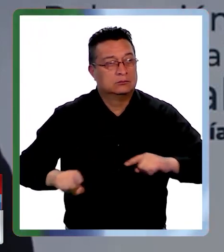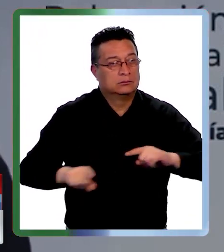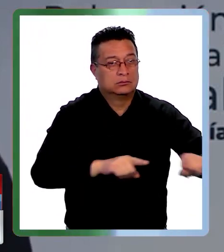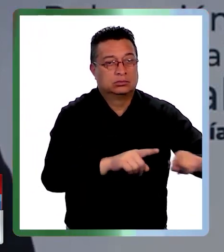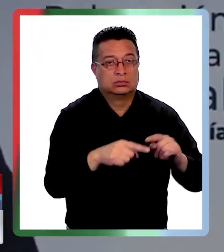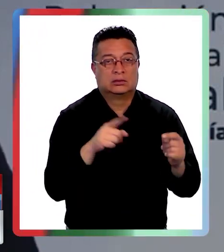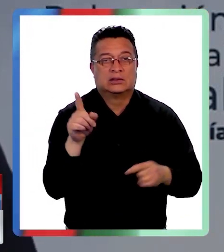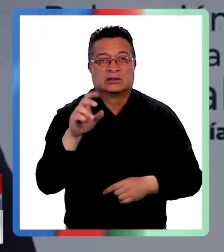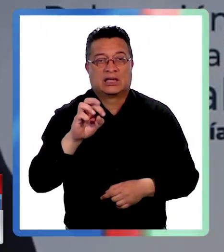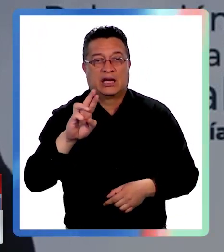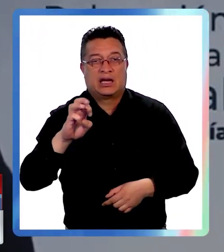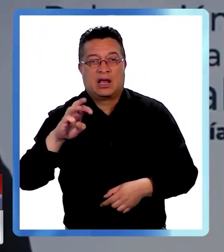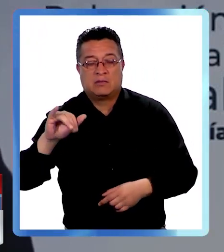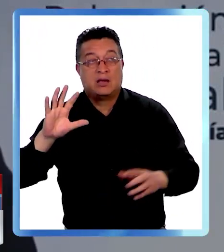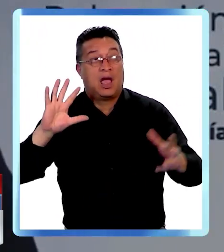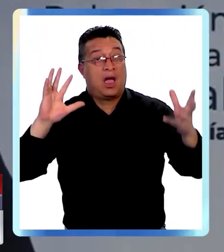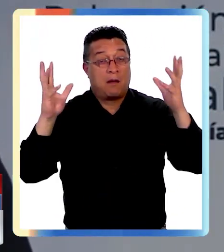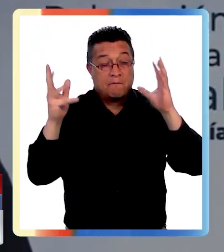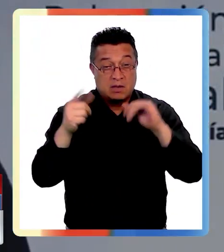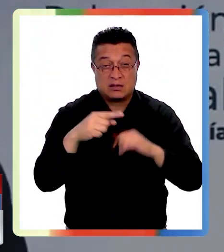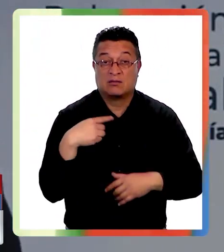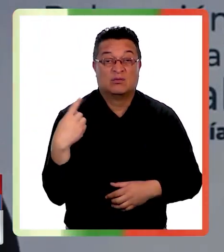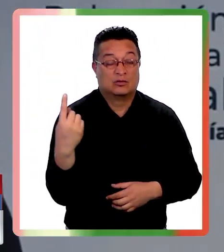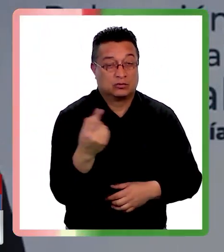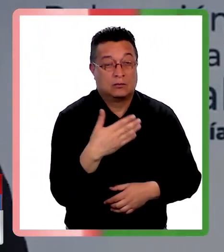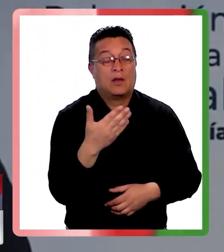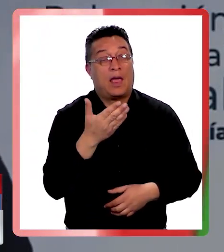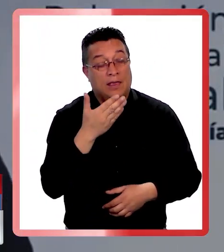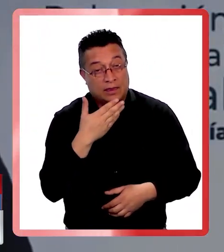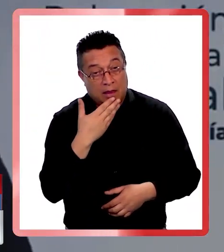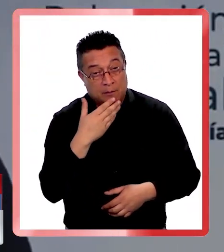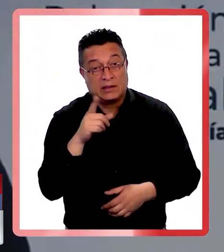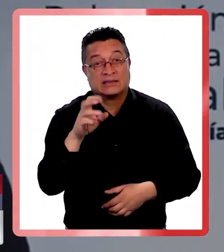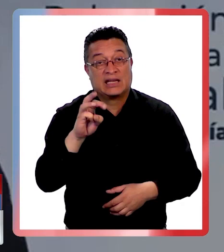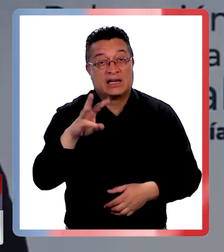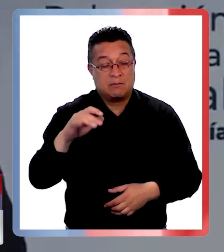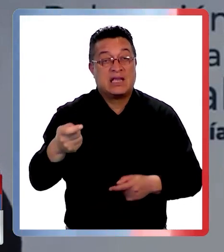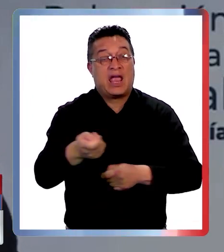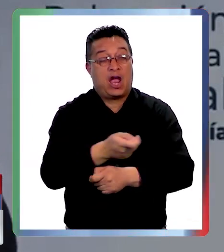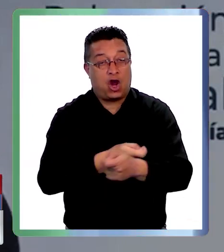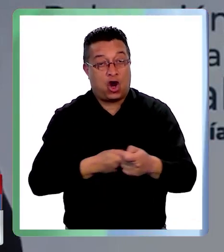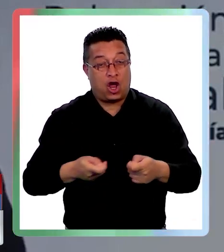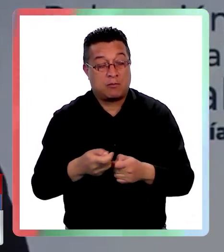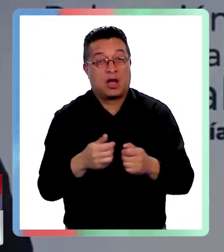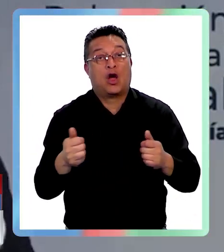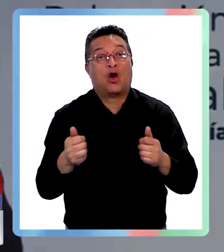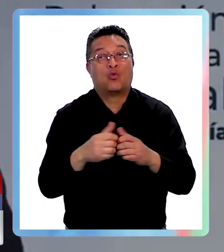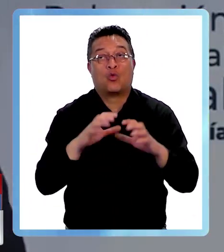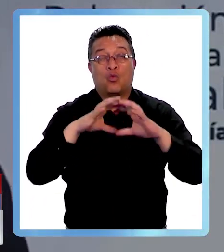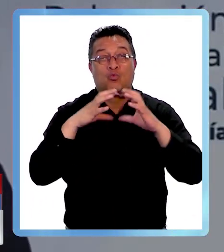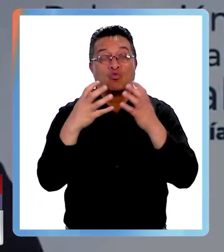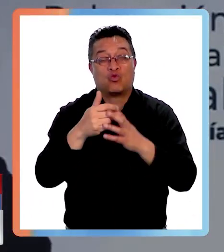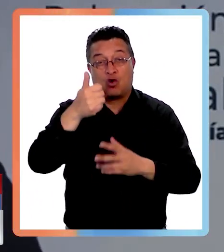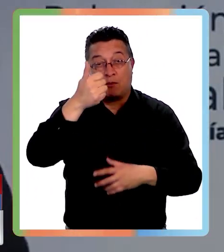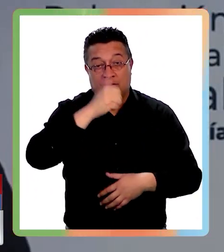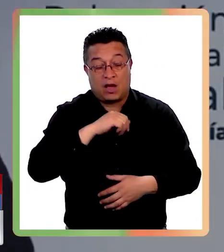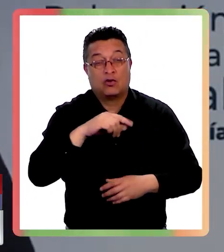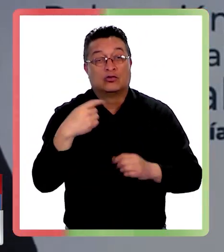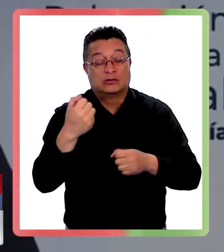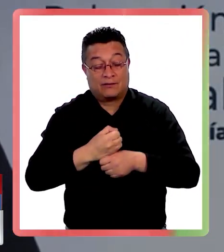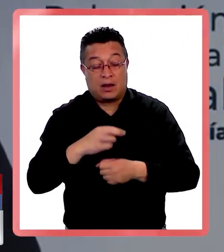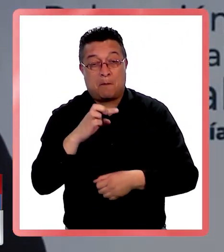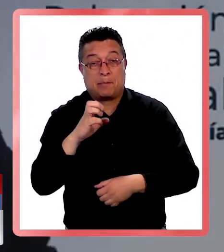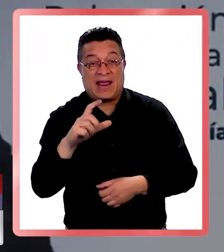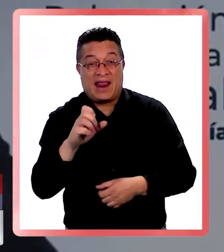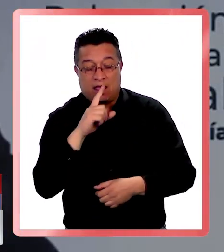hecho desde la Ceremia de Medio Ambiente el Ceremia de Medio Ambiente y también el Ceremia de Economía con el mundo privado con los productores de pellets